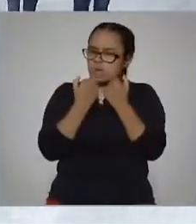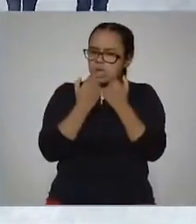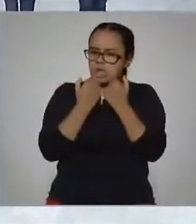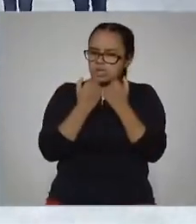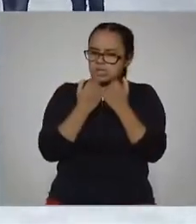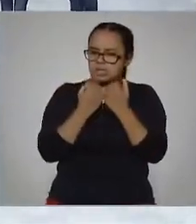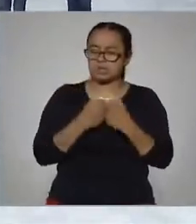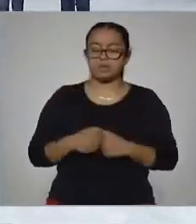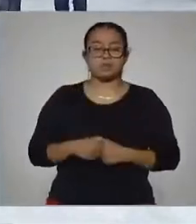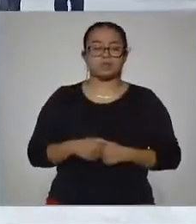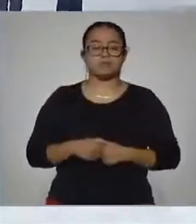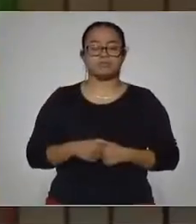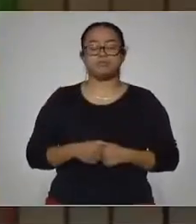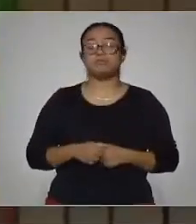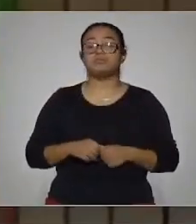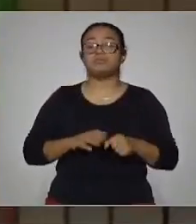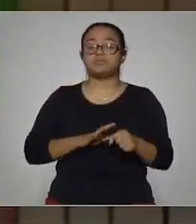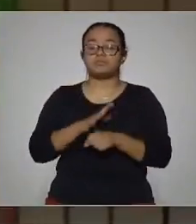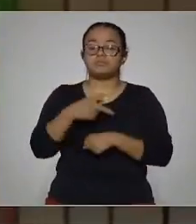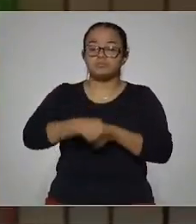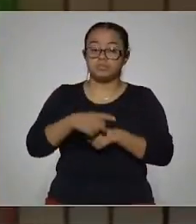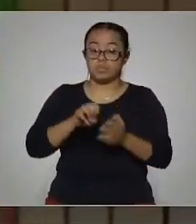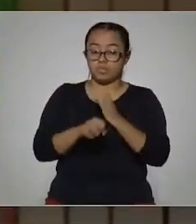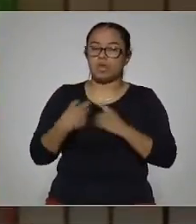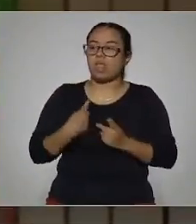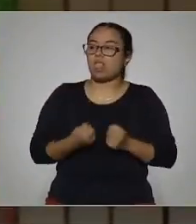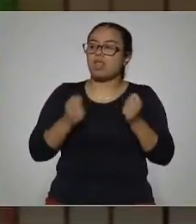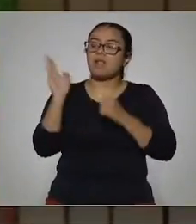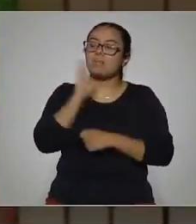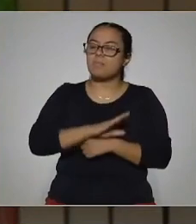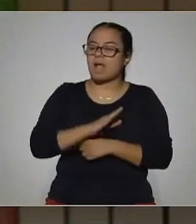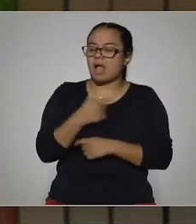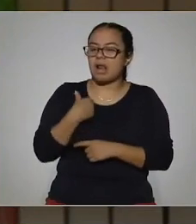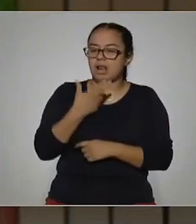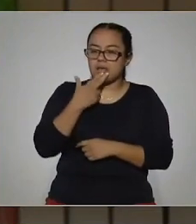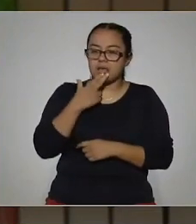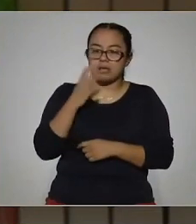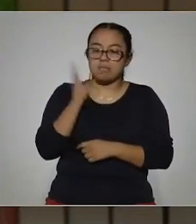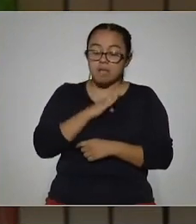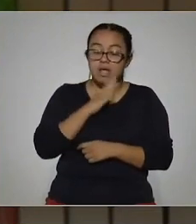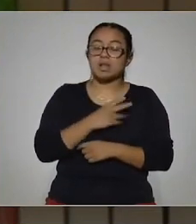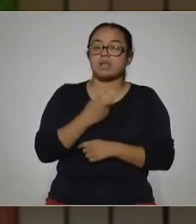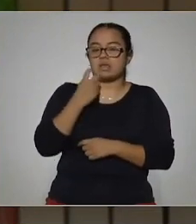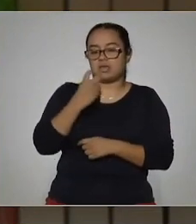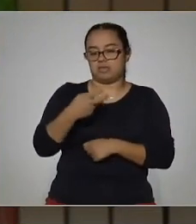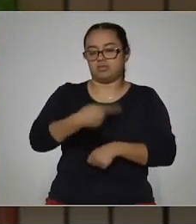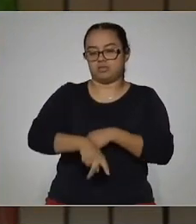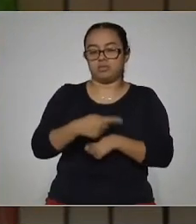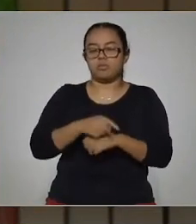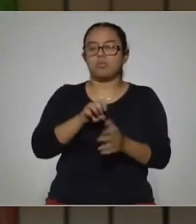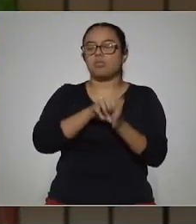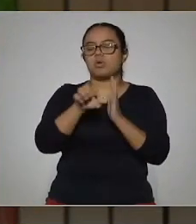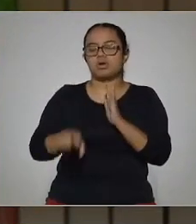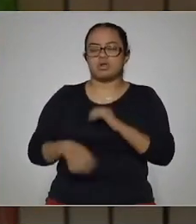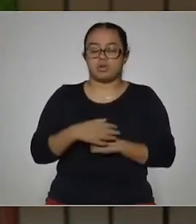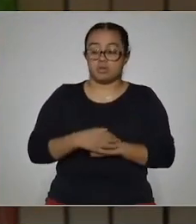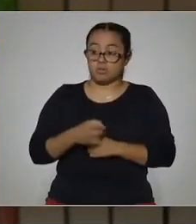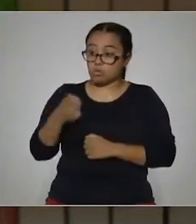en el tratamiento de la bronquitis. Se asocia su riesgo a su mal uso. ¿Qué quiero decir con ello? Que pasar por alto